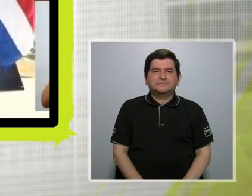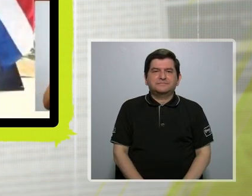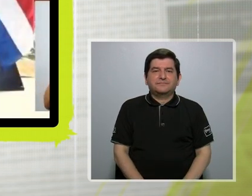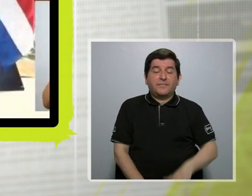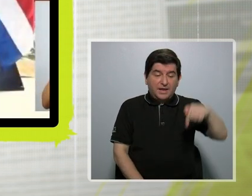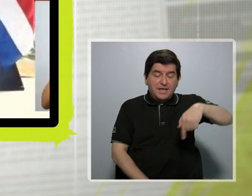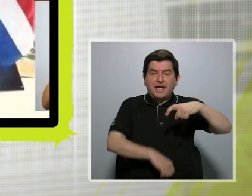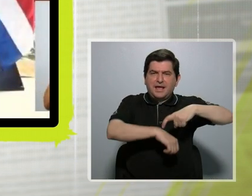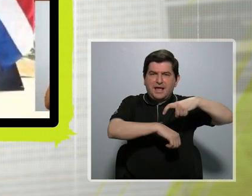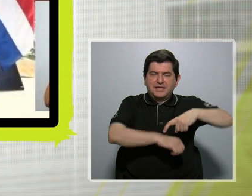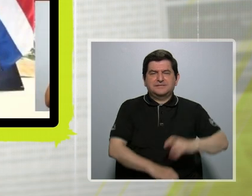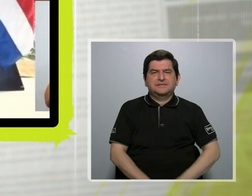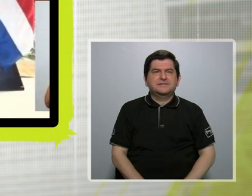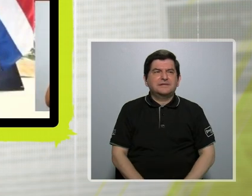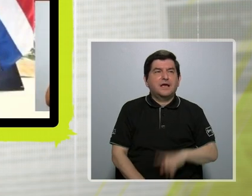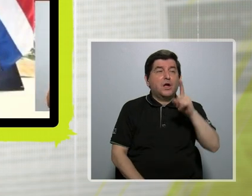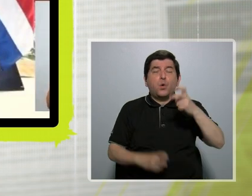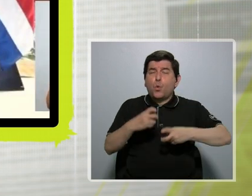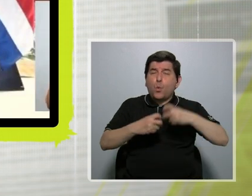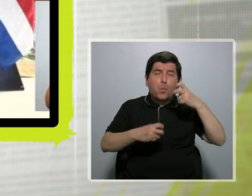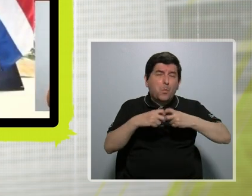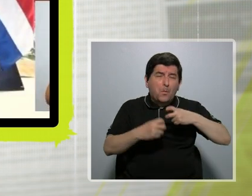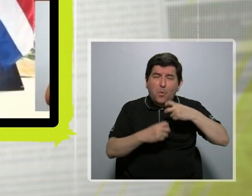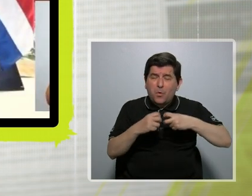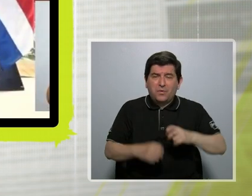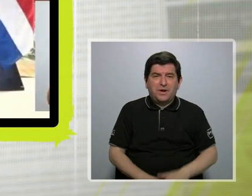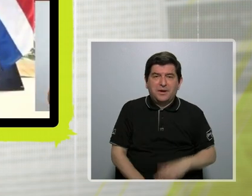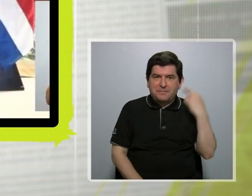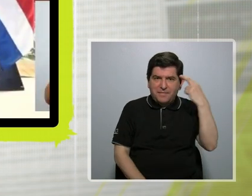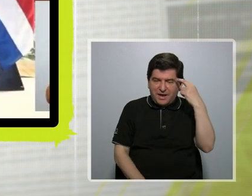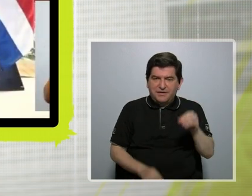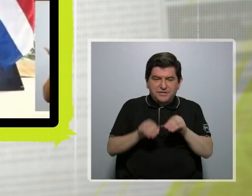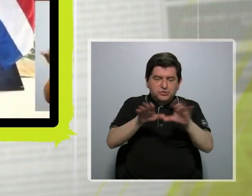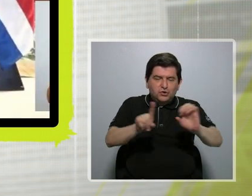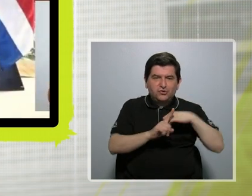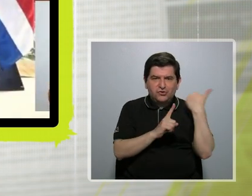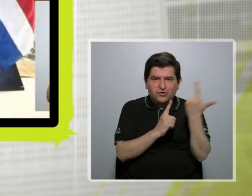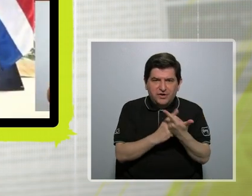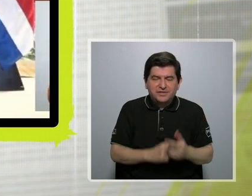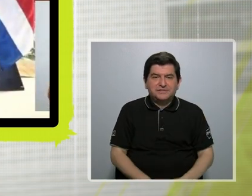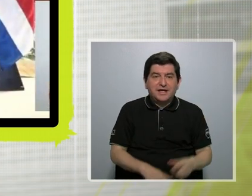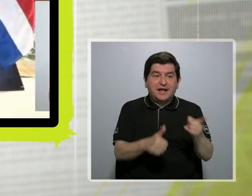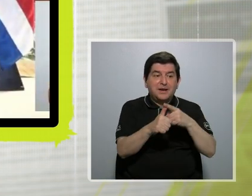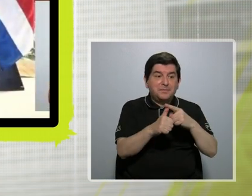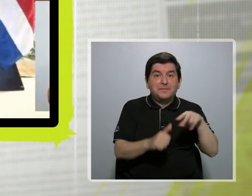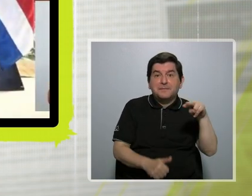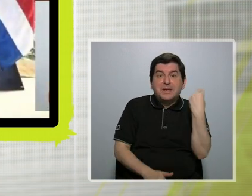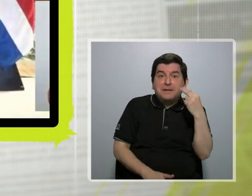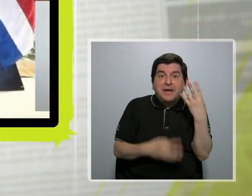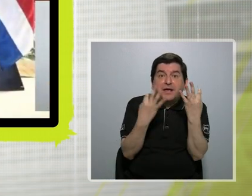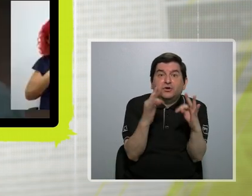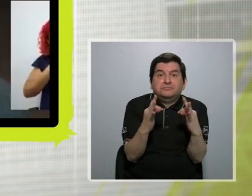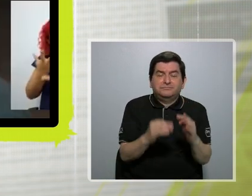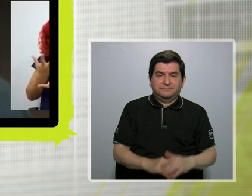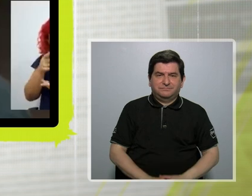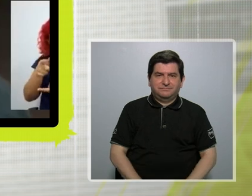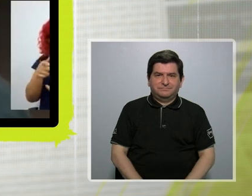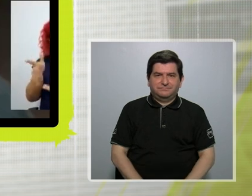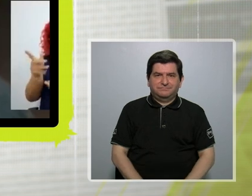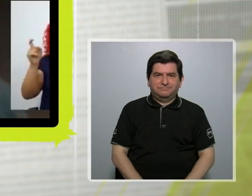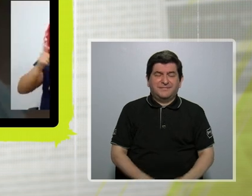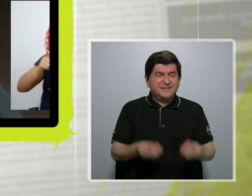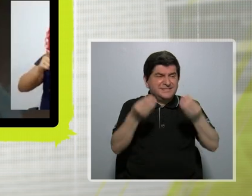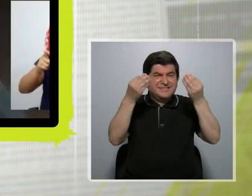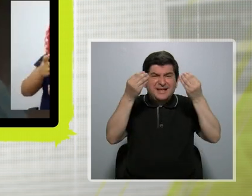hoy en día, uno de los problemas que tienen a raíz de las redes sociales, de dar primero la noticia, etcétera, hemos